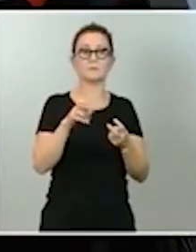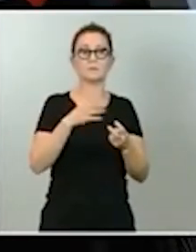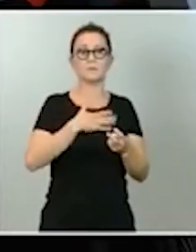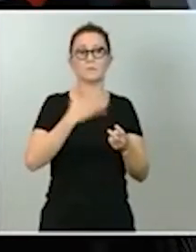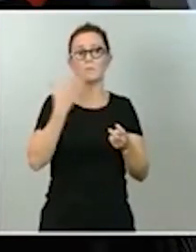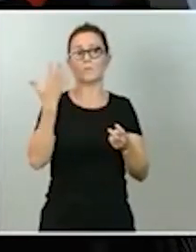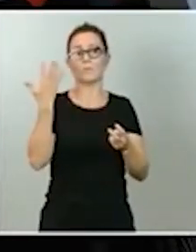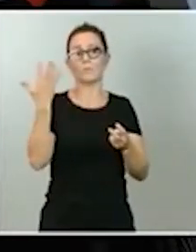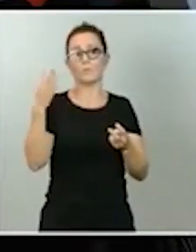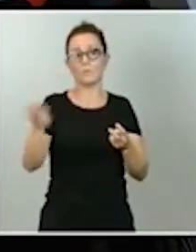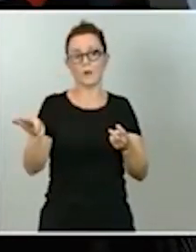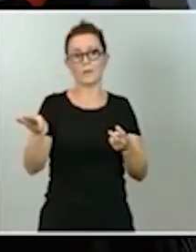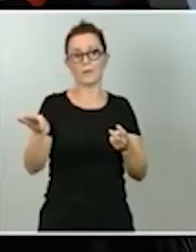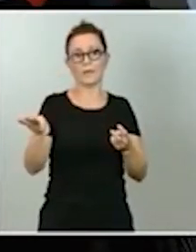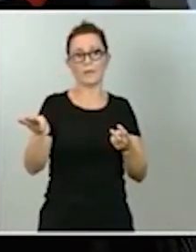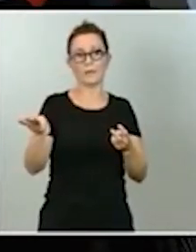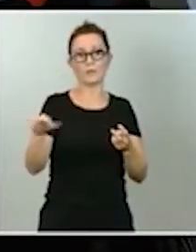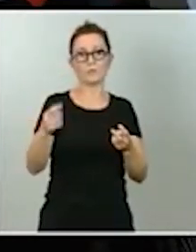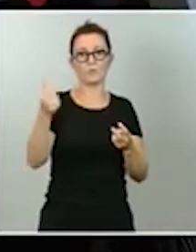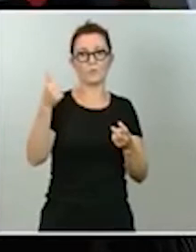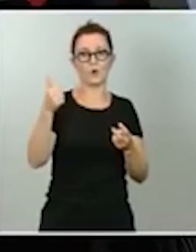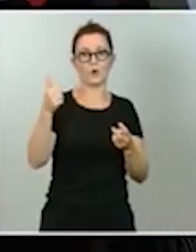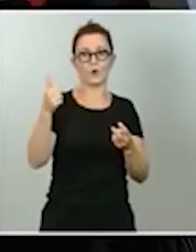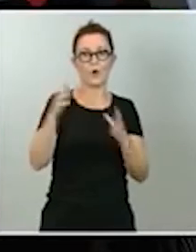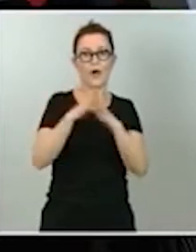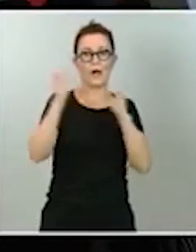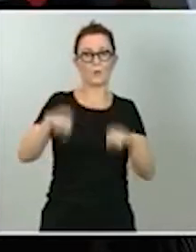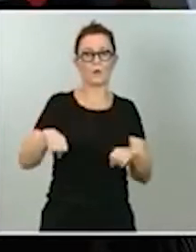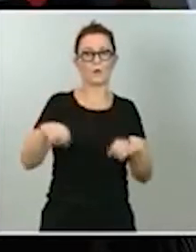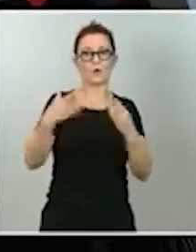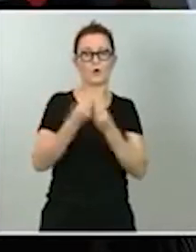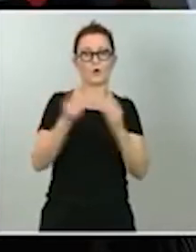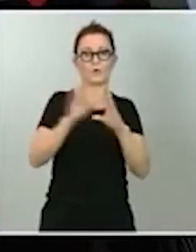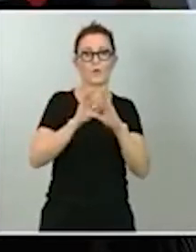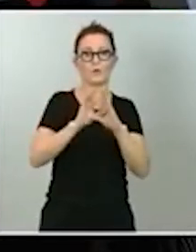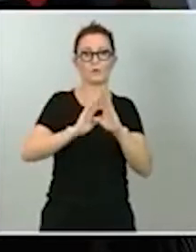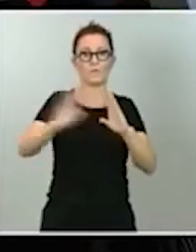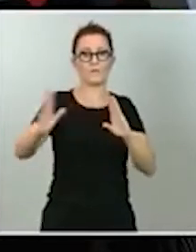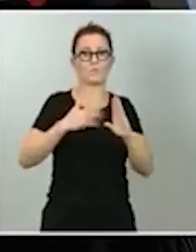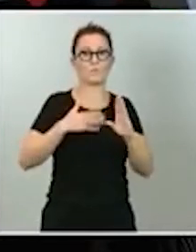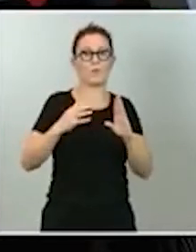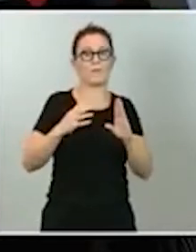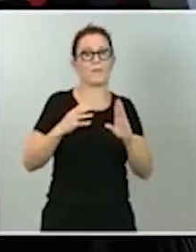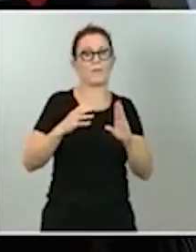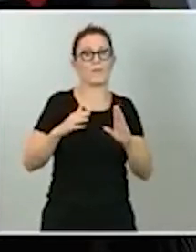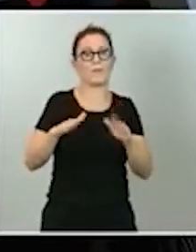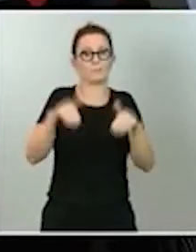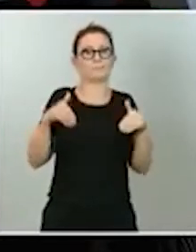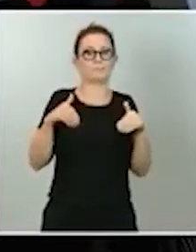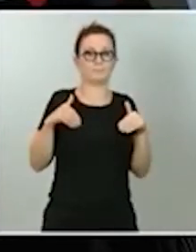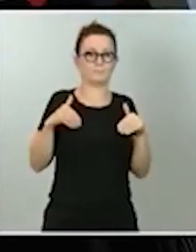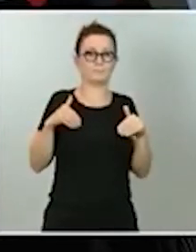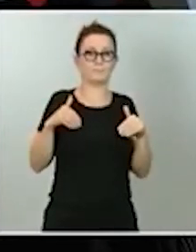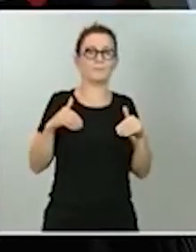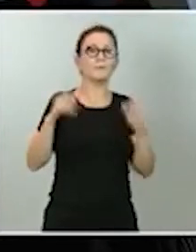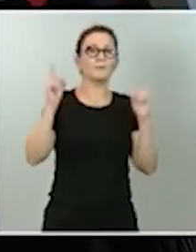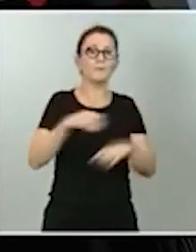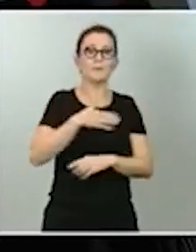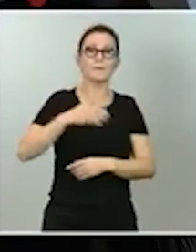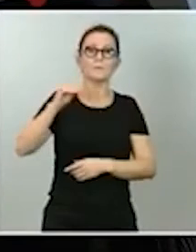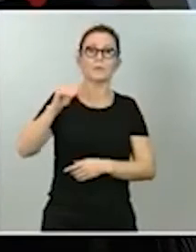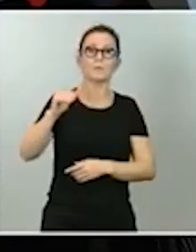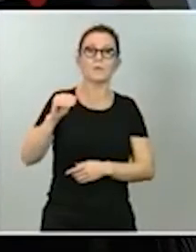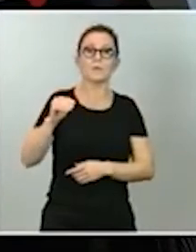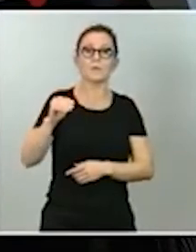espantar a Ciudadanos en un posible acuerdo. Y luego, por último, le quería preguntar por qué el Gobierno no atendió los avisos que